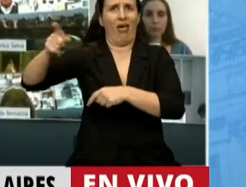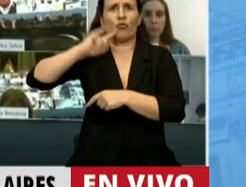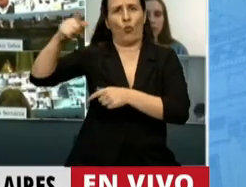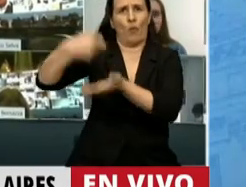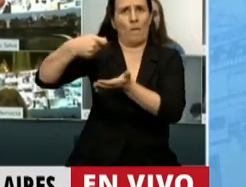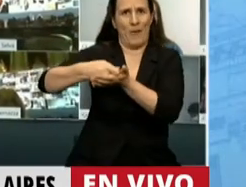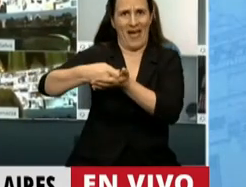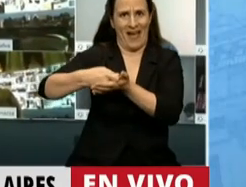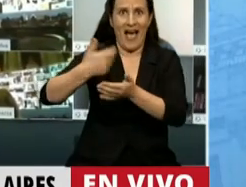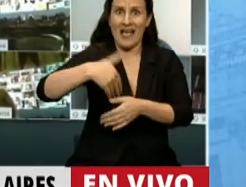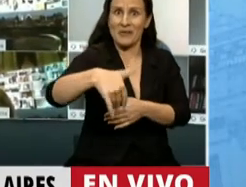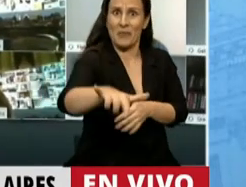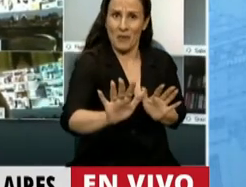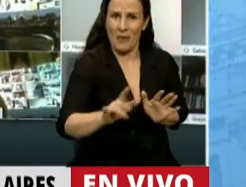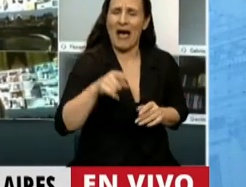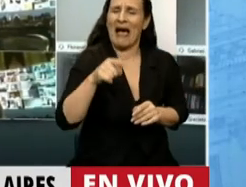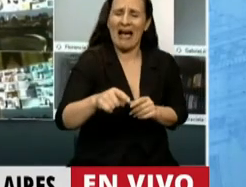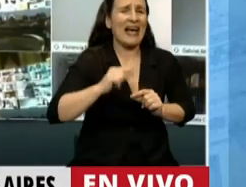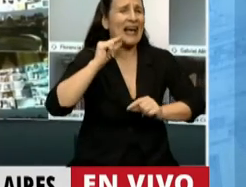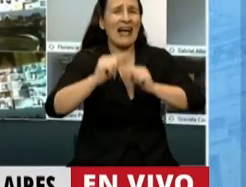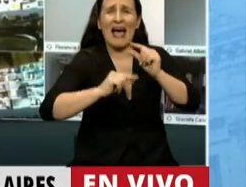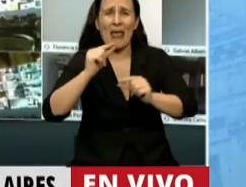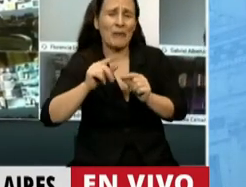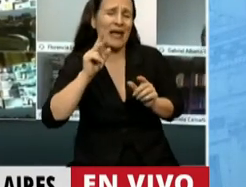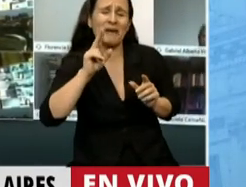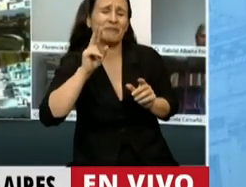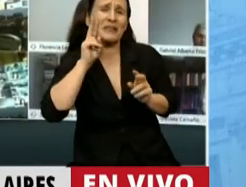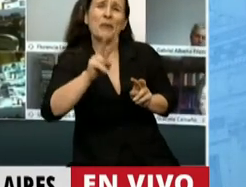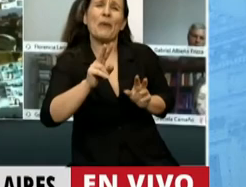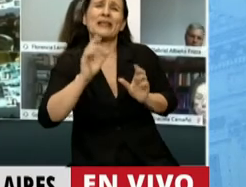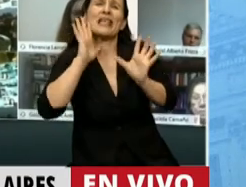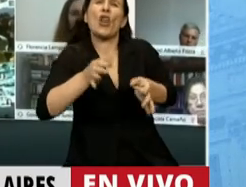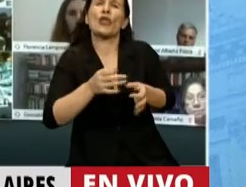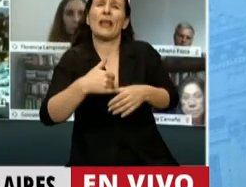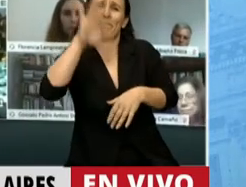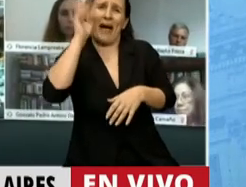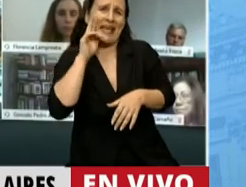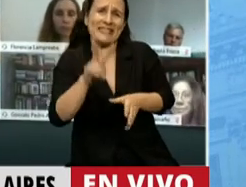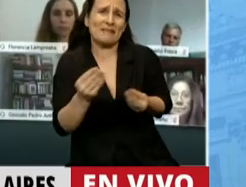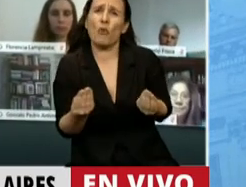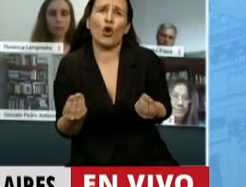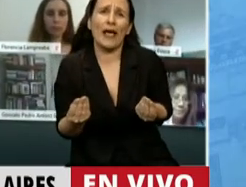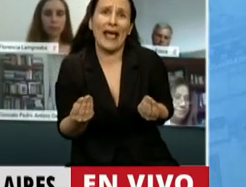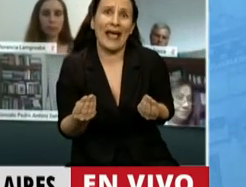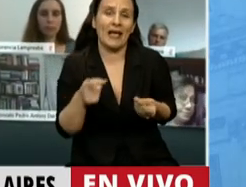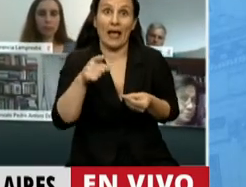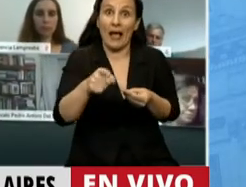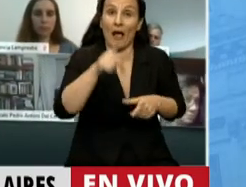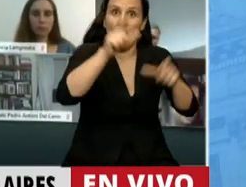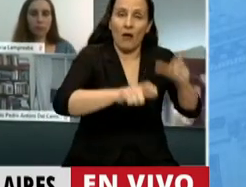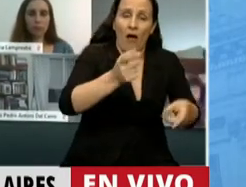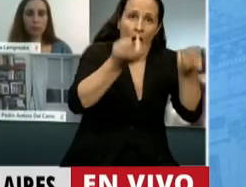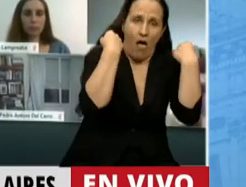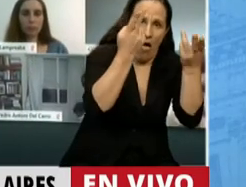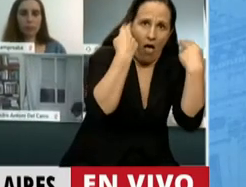vislumbrando y lo que se va a poner cada vez más de manifiesto porque el rumbo de sometimiento